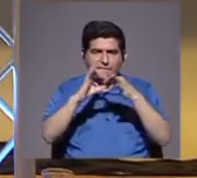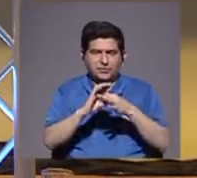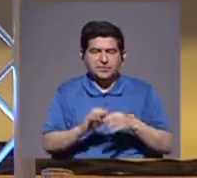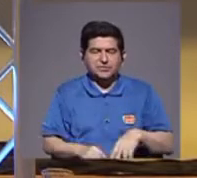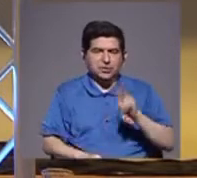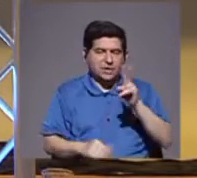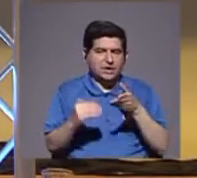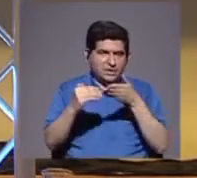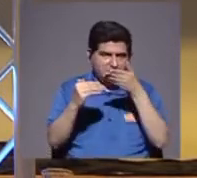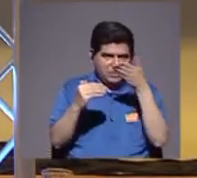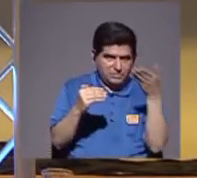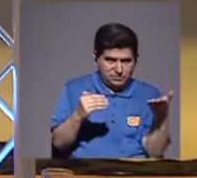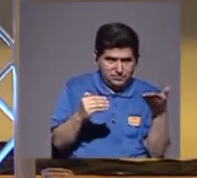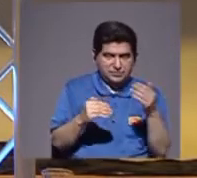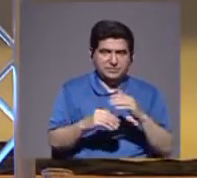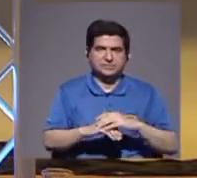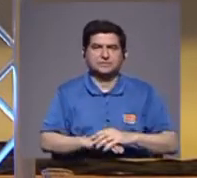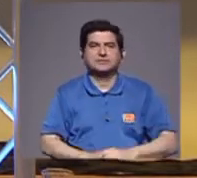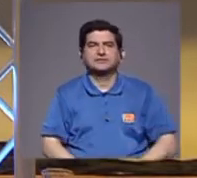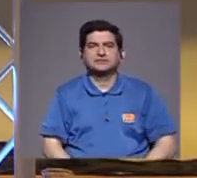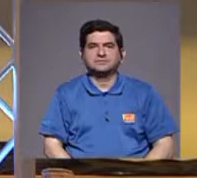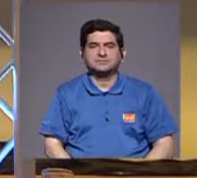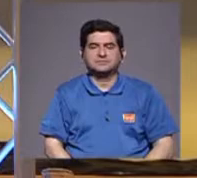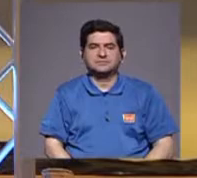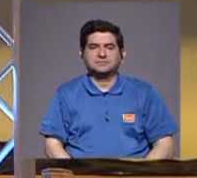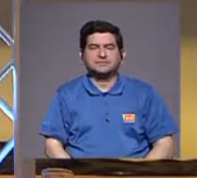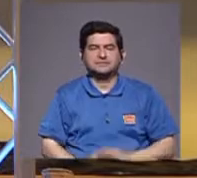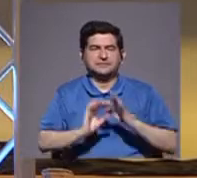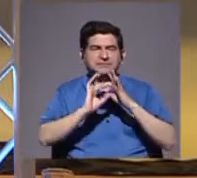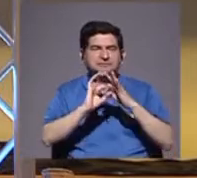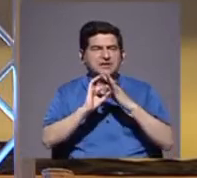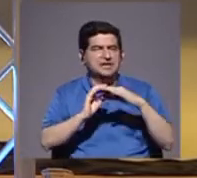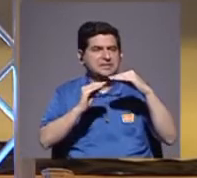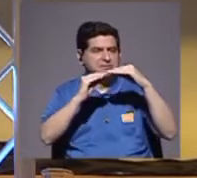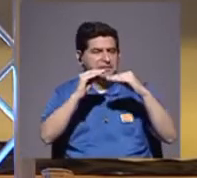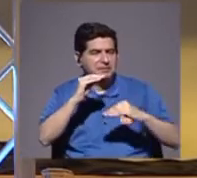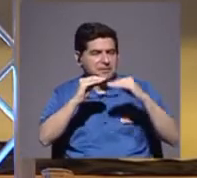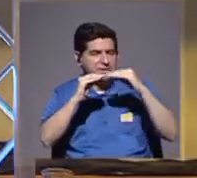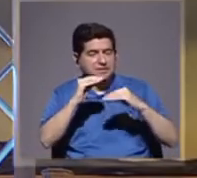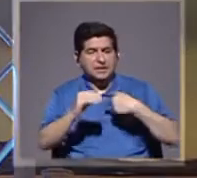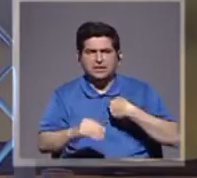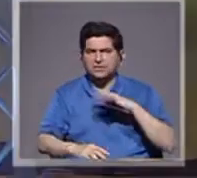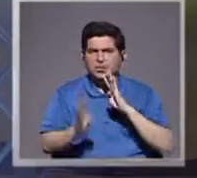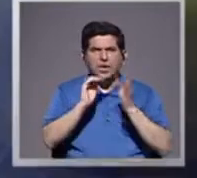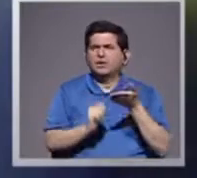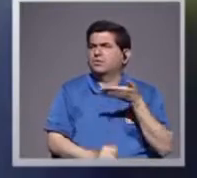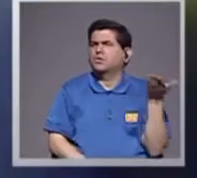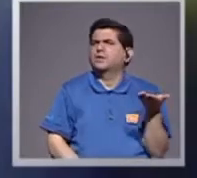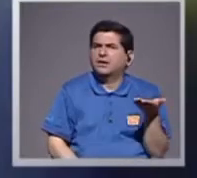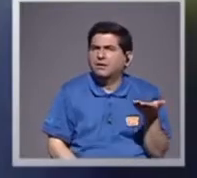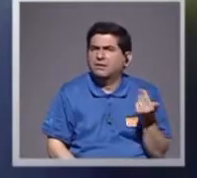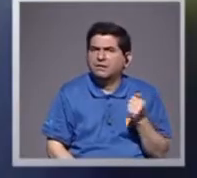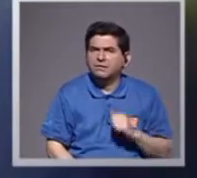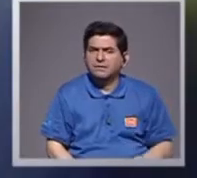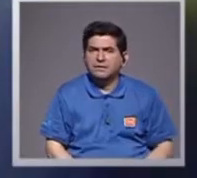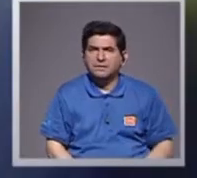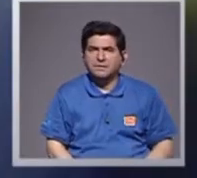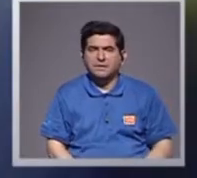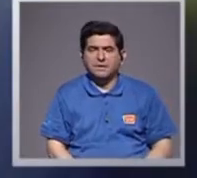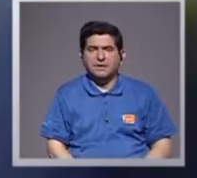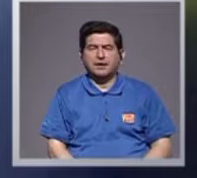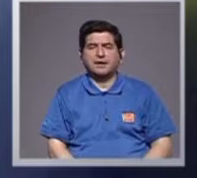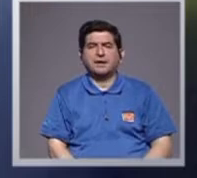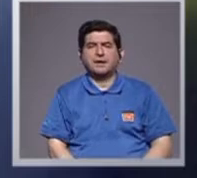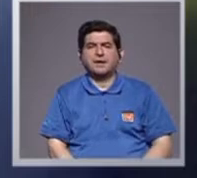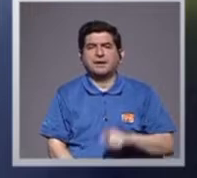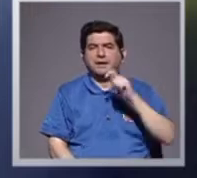aspectos, relativamente pequeño. Y me estoy refiriendo al cannabis y